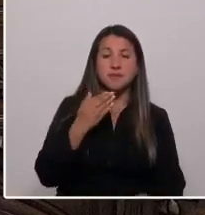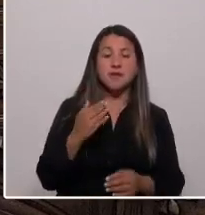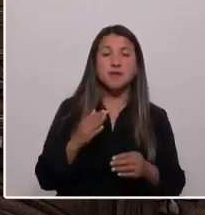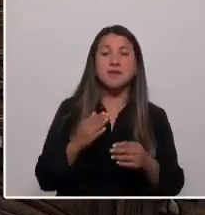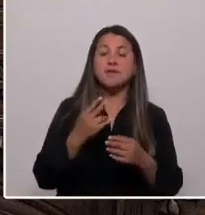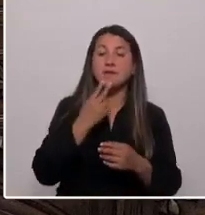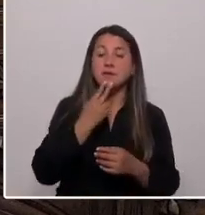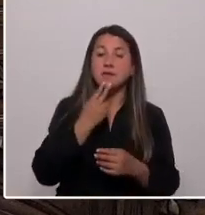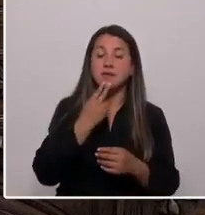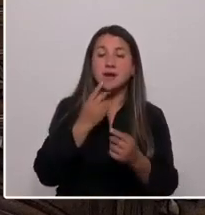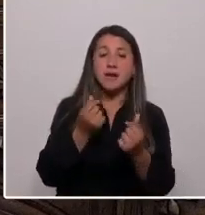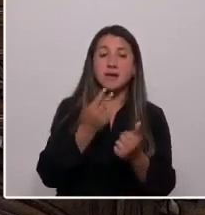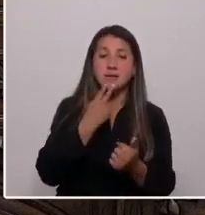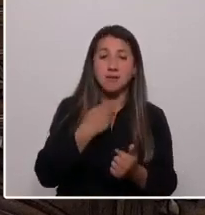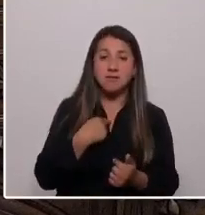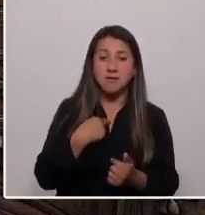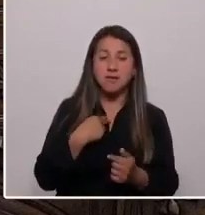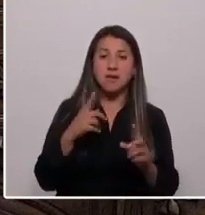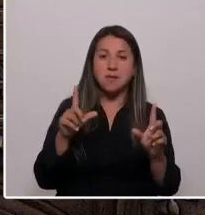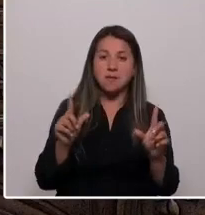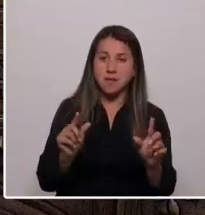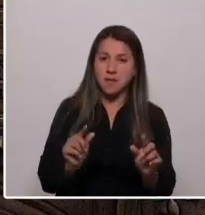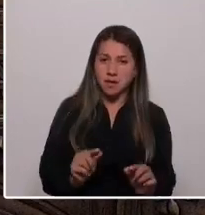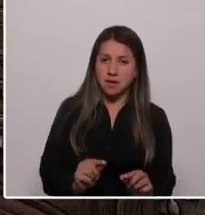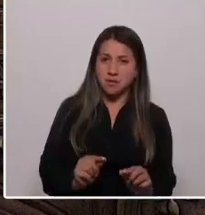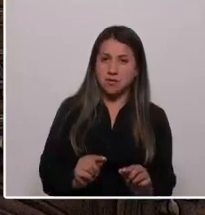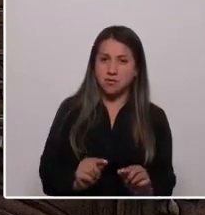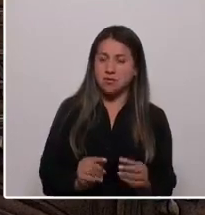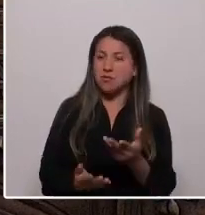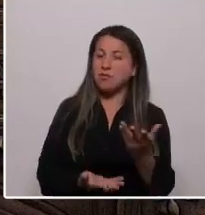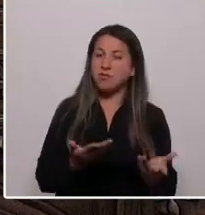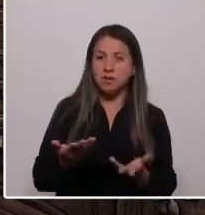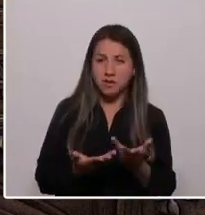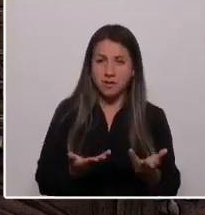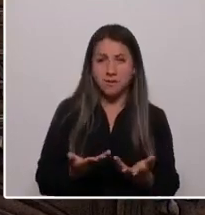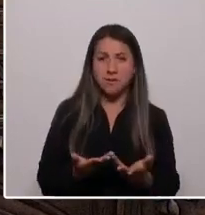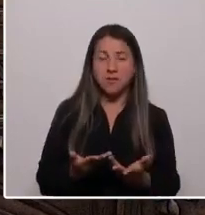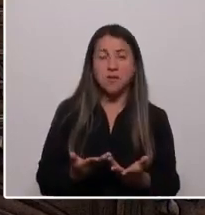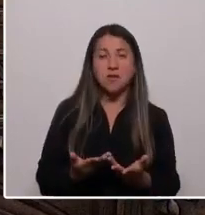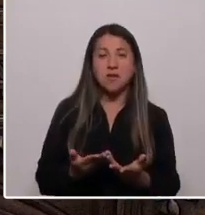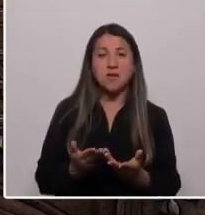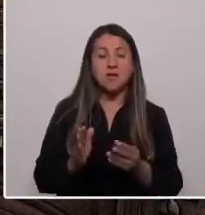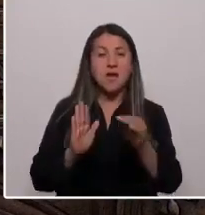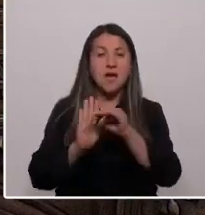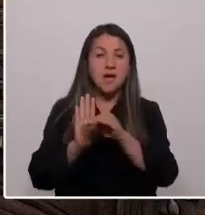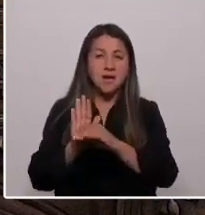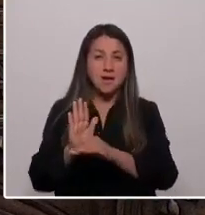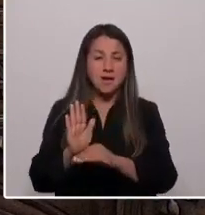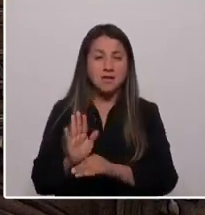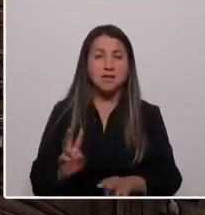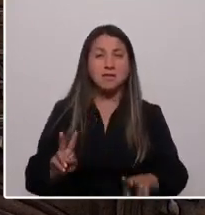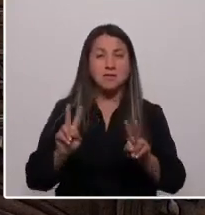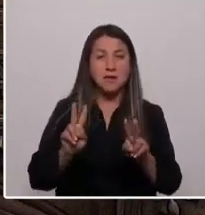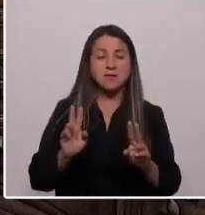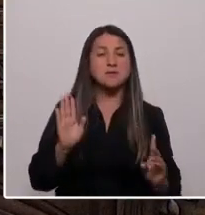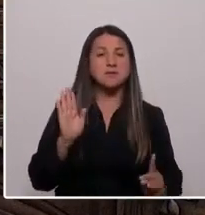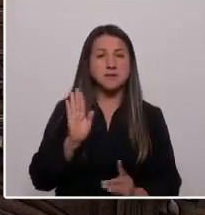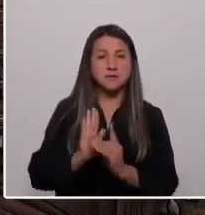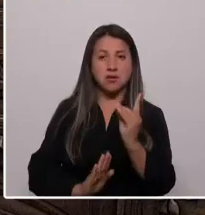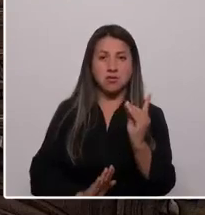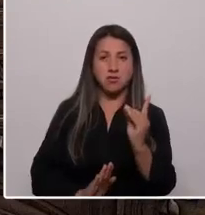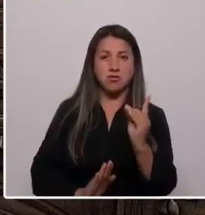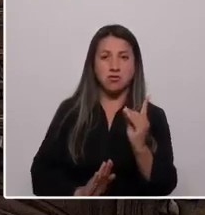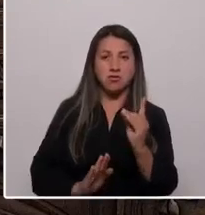nosotros. Lo que corresponde es la aplicación de una agenda de paz y de desarrollo, de sólidos